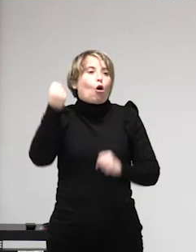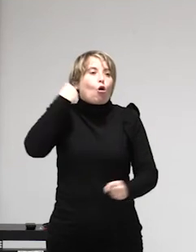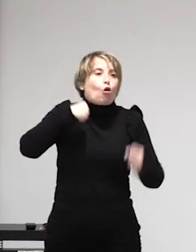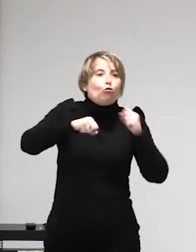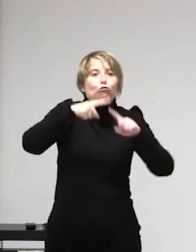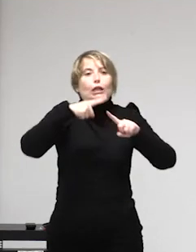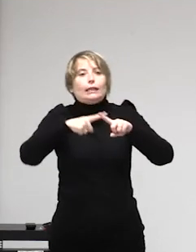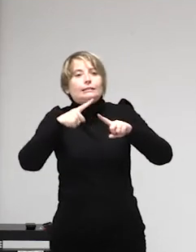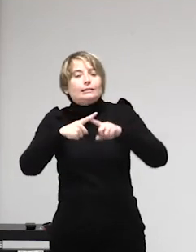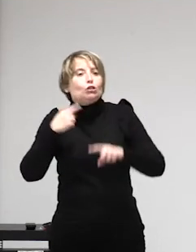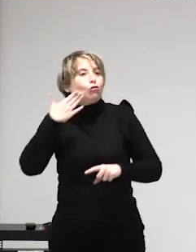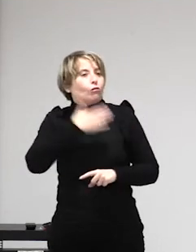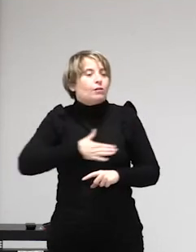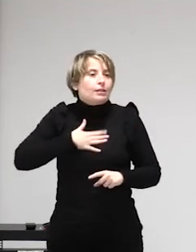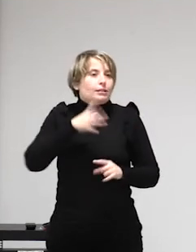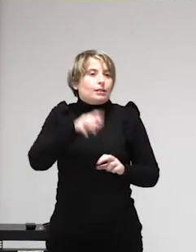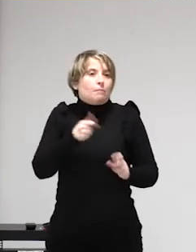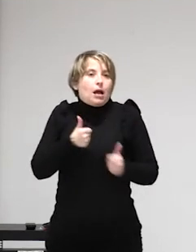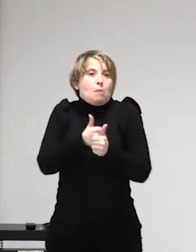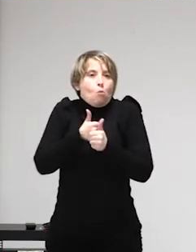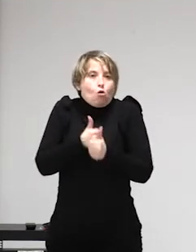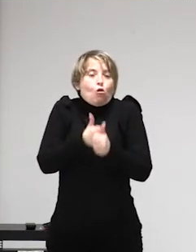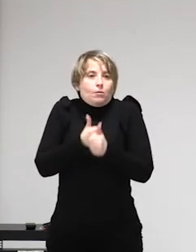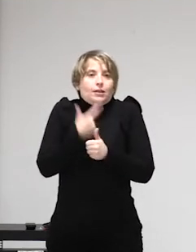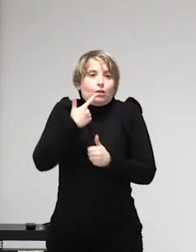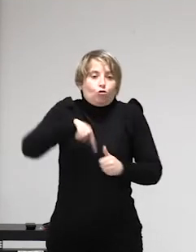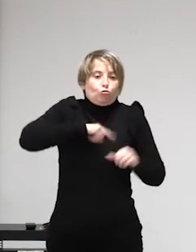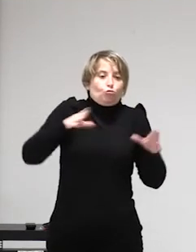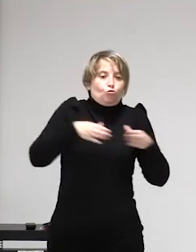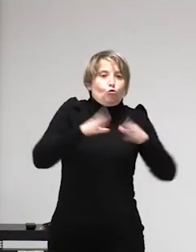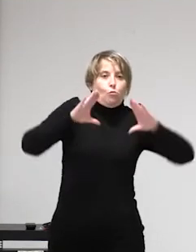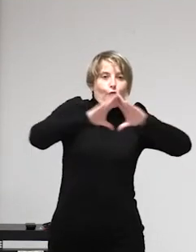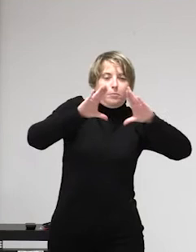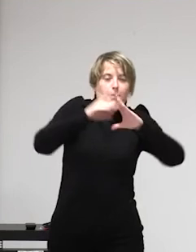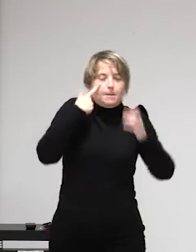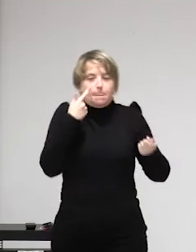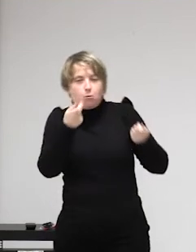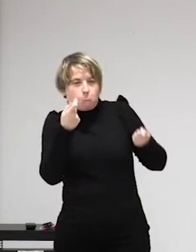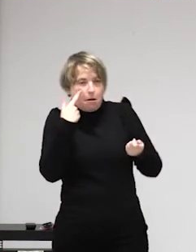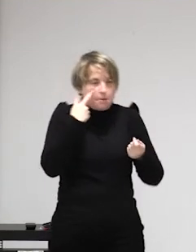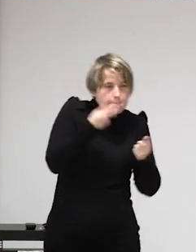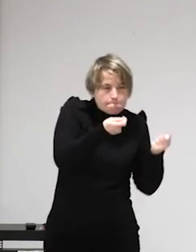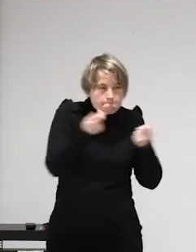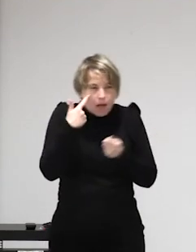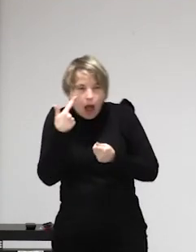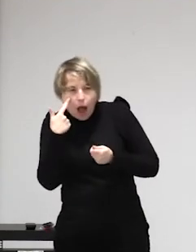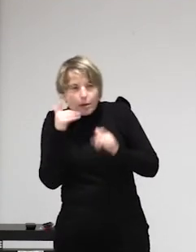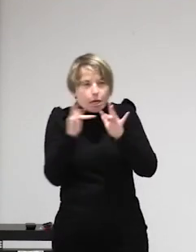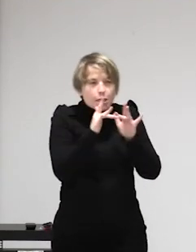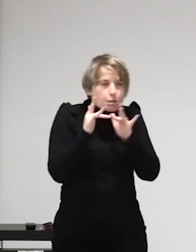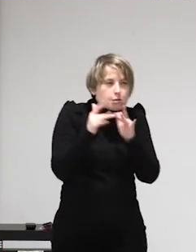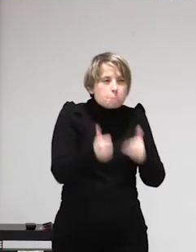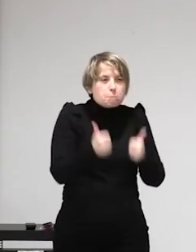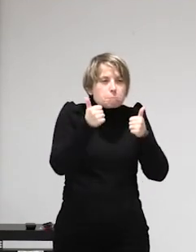15,4 en matrimonio forzoso luego vemos que también hay hay trata laboral hay trata